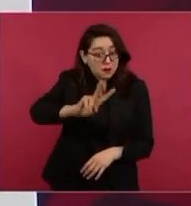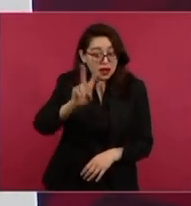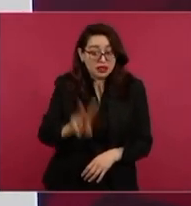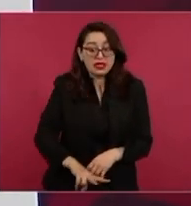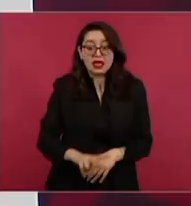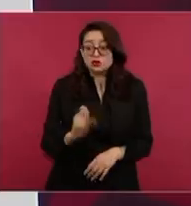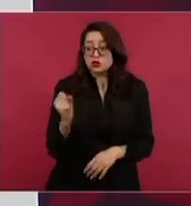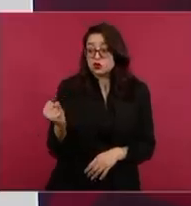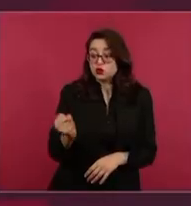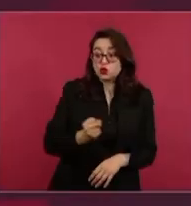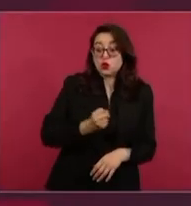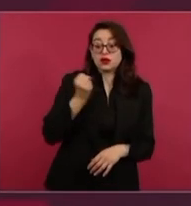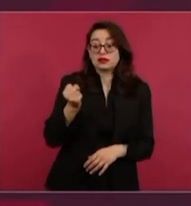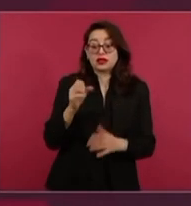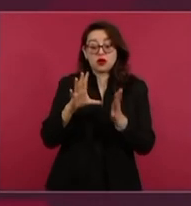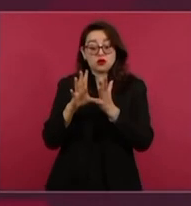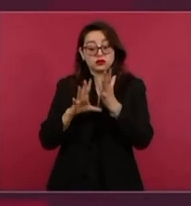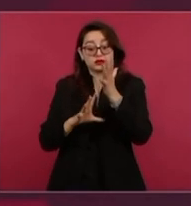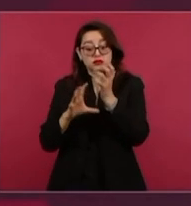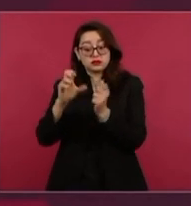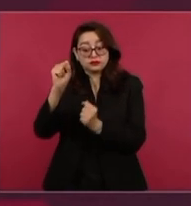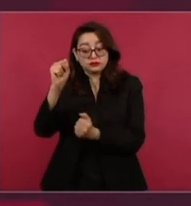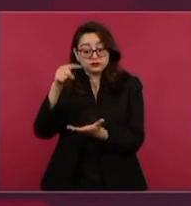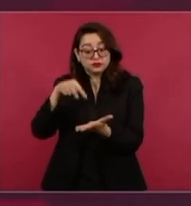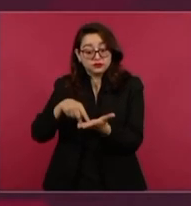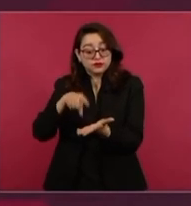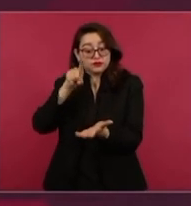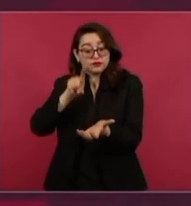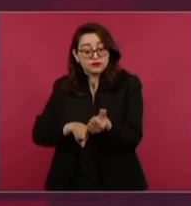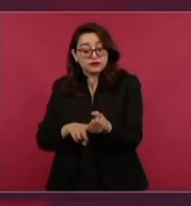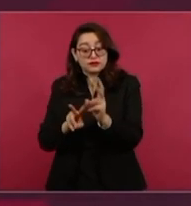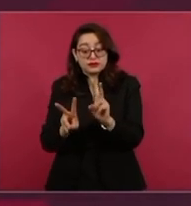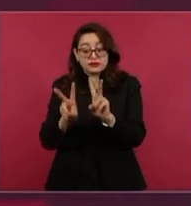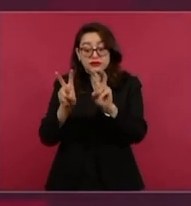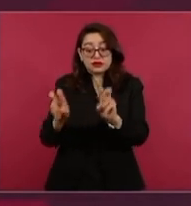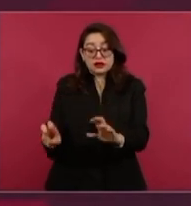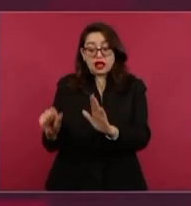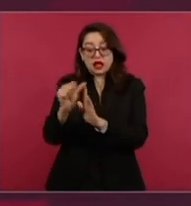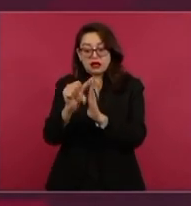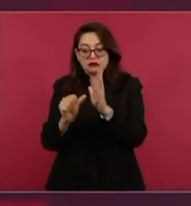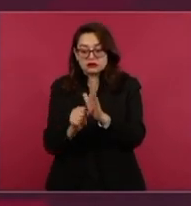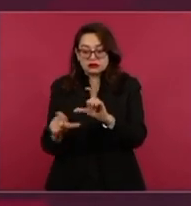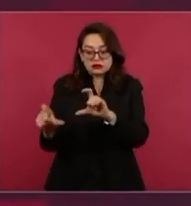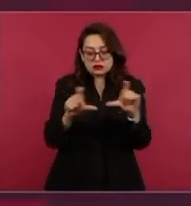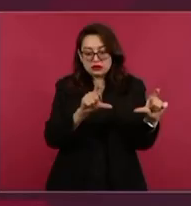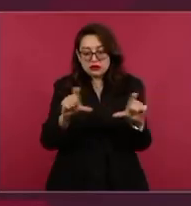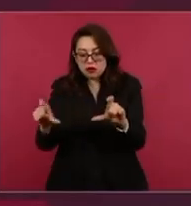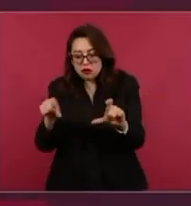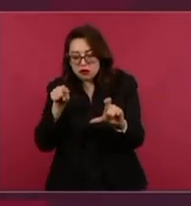considera necesario